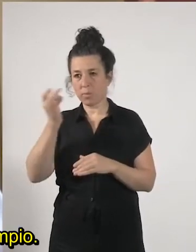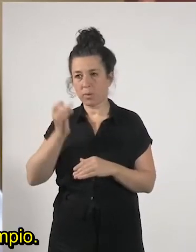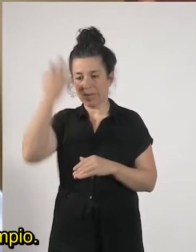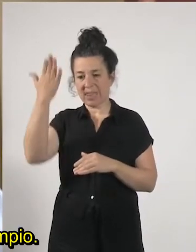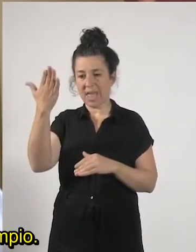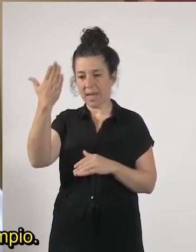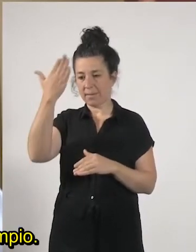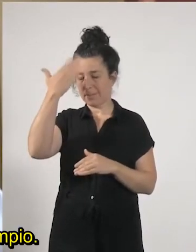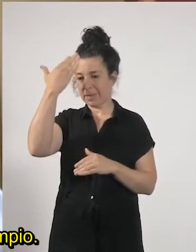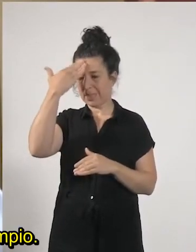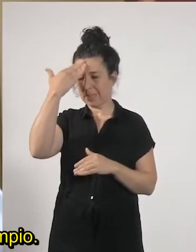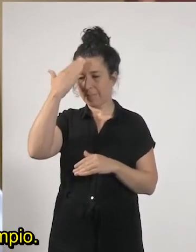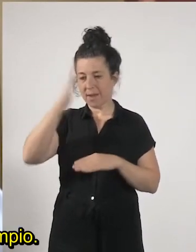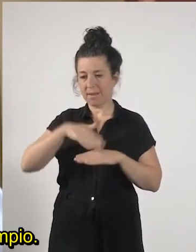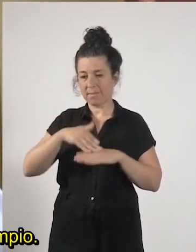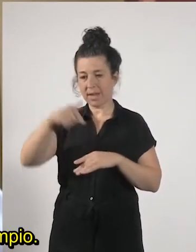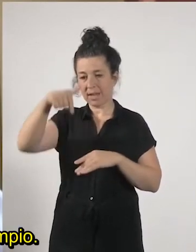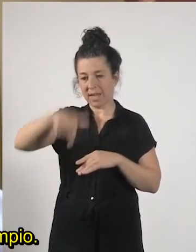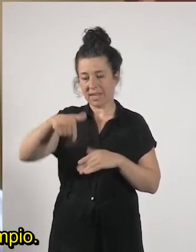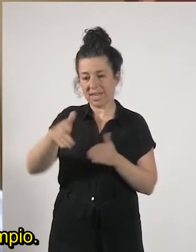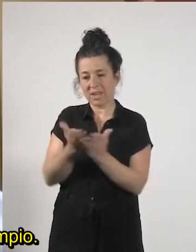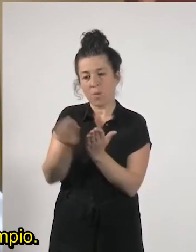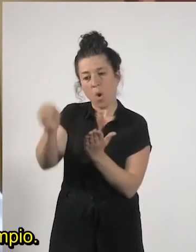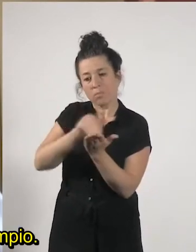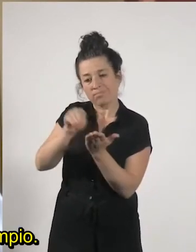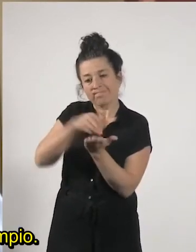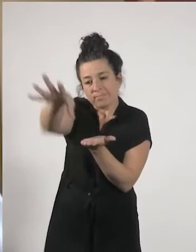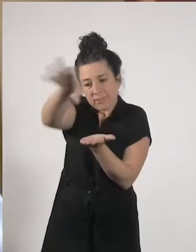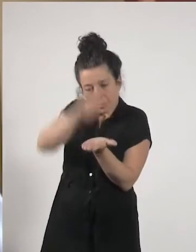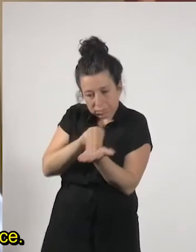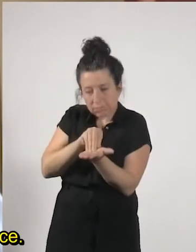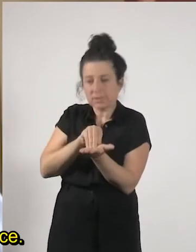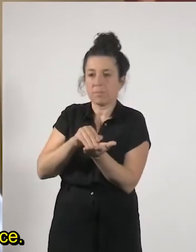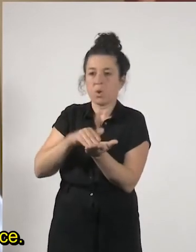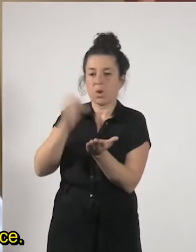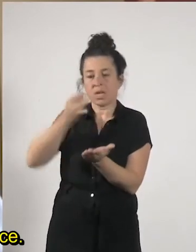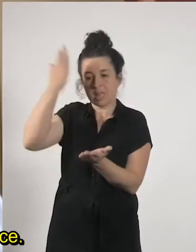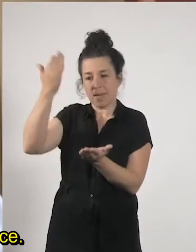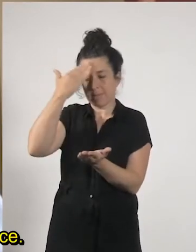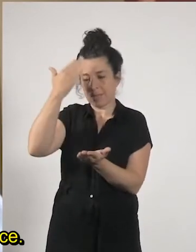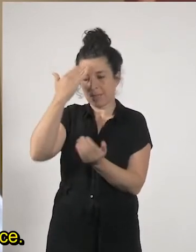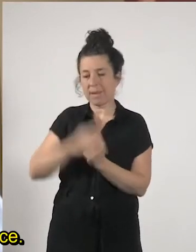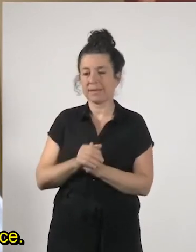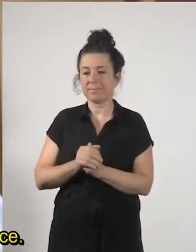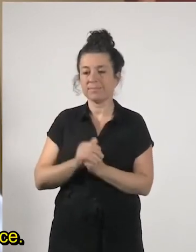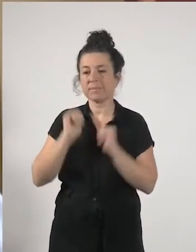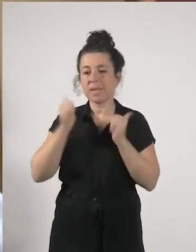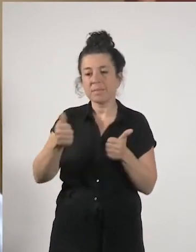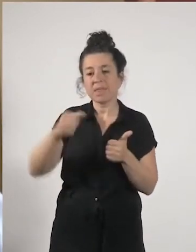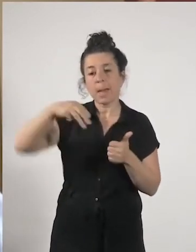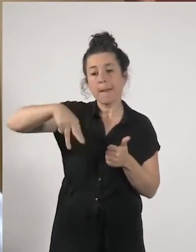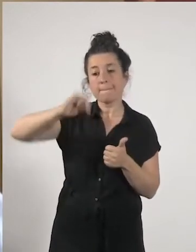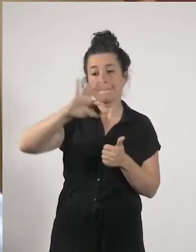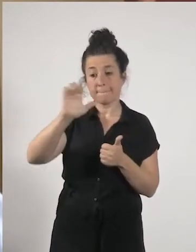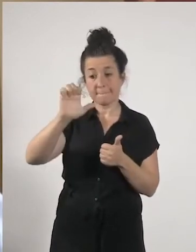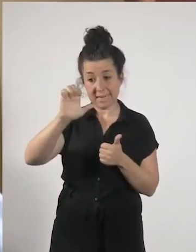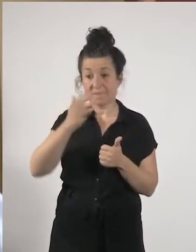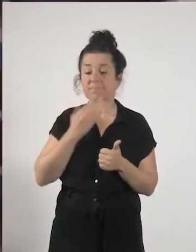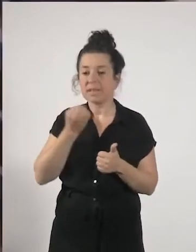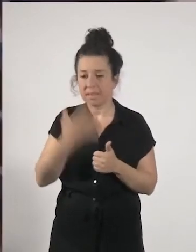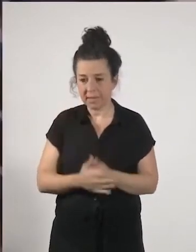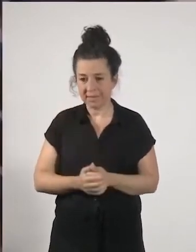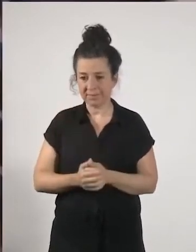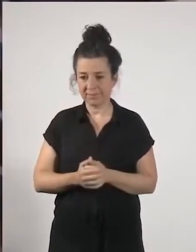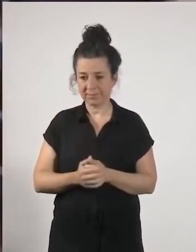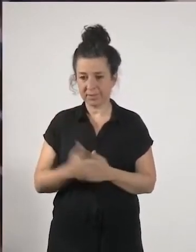en este en este cuaderno de pasar notas a limpio empiezo contigo Merckx si te parece pues esto del